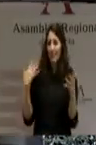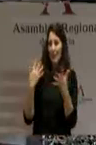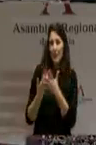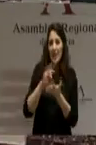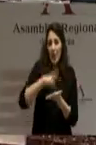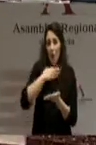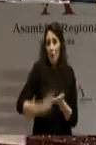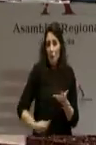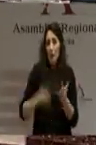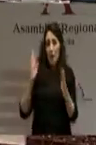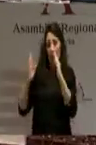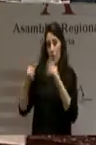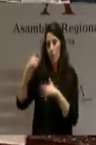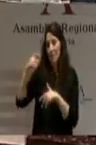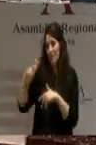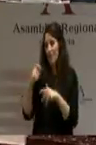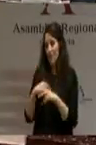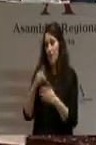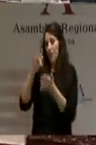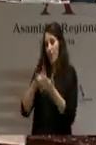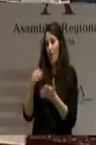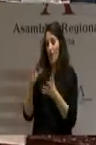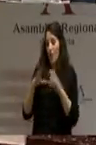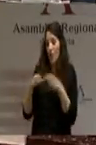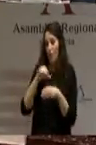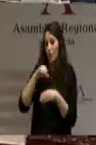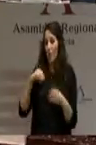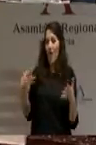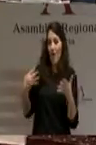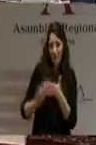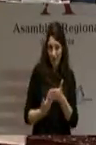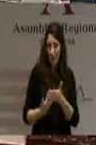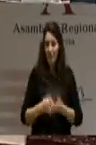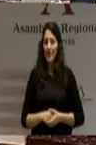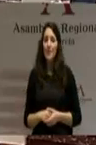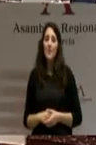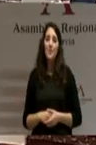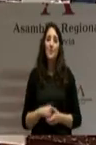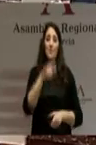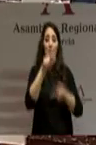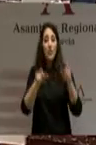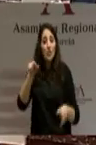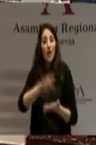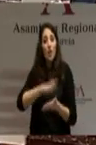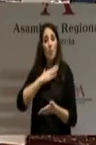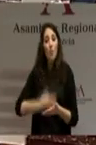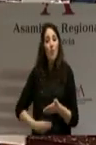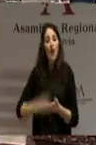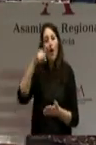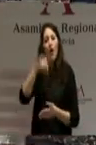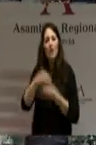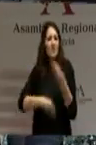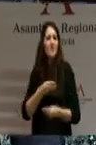la región de Murcia desde que se constituyó nuestra comunidad autónoma. Los ciudadanos de la región de Murcia van a ser testigos hoy